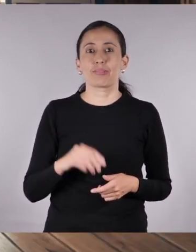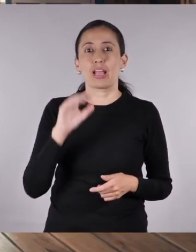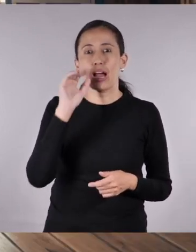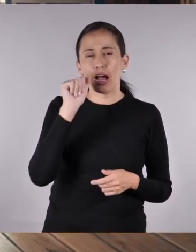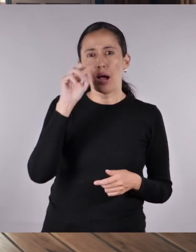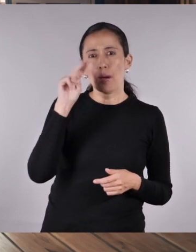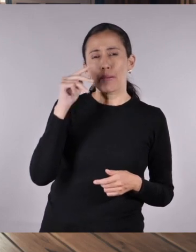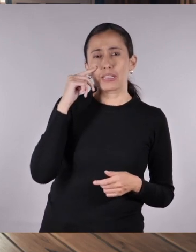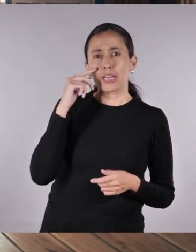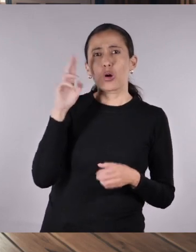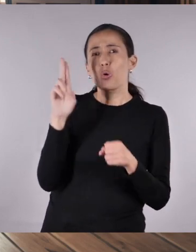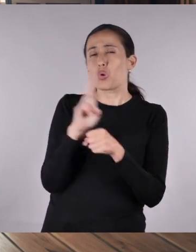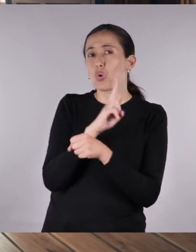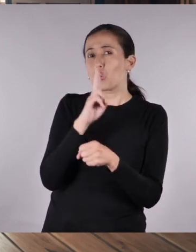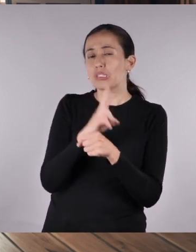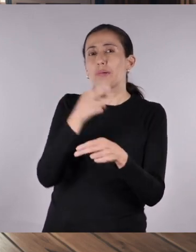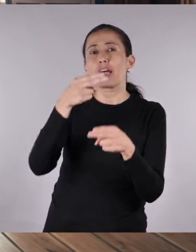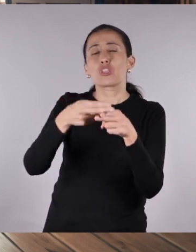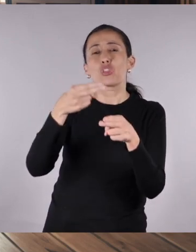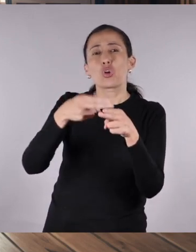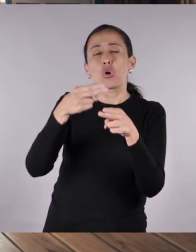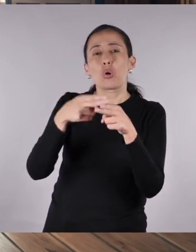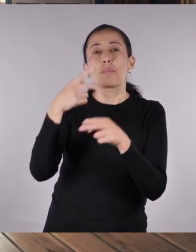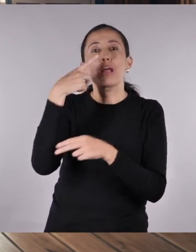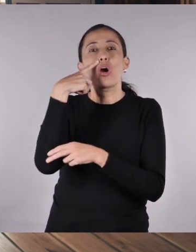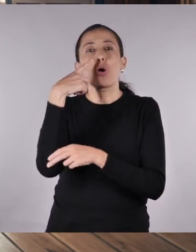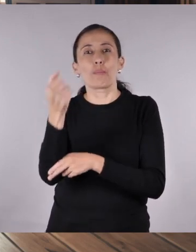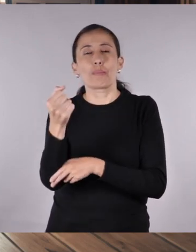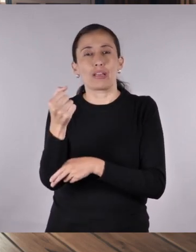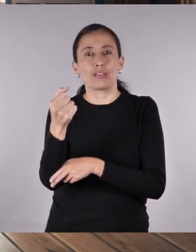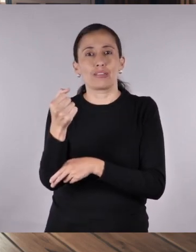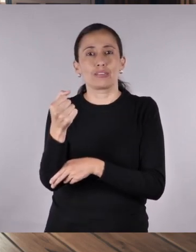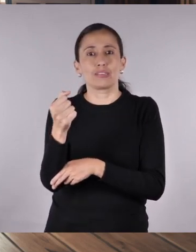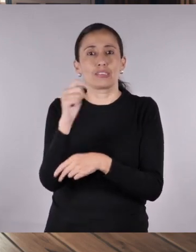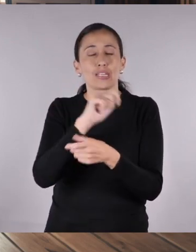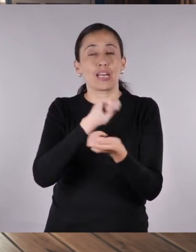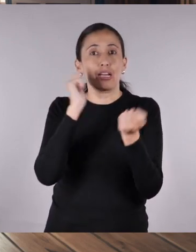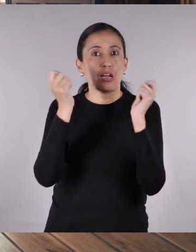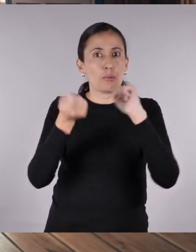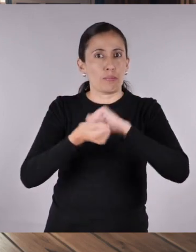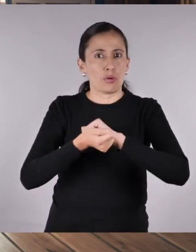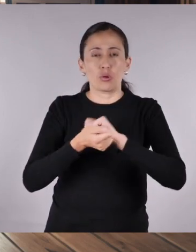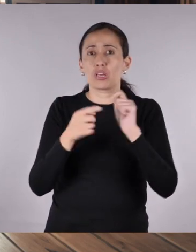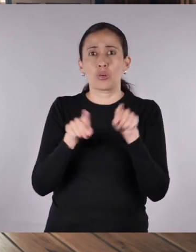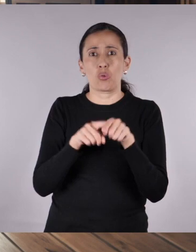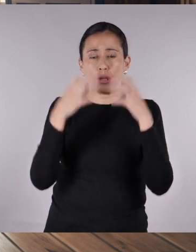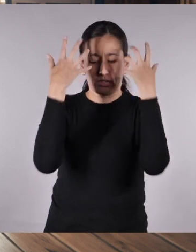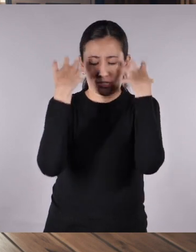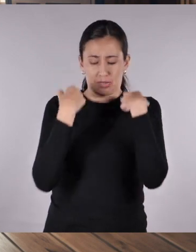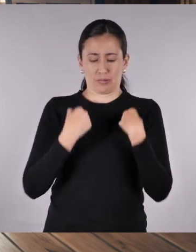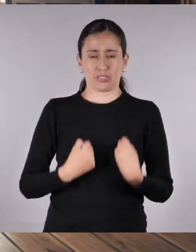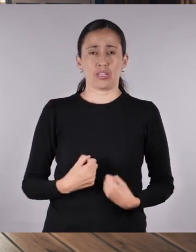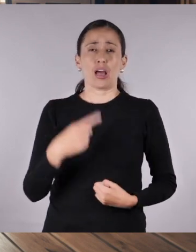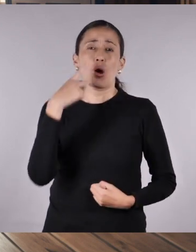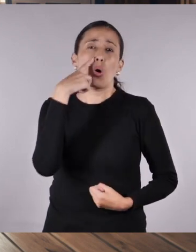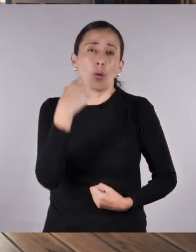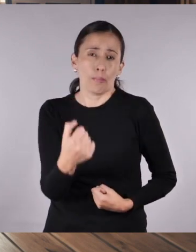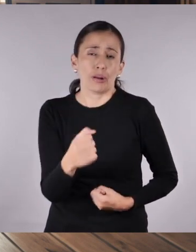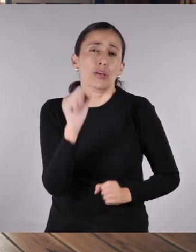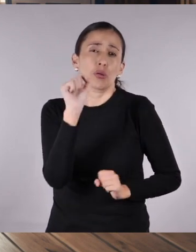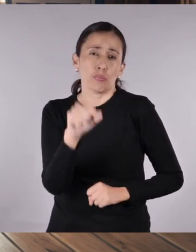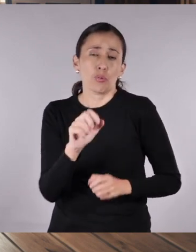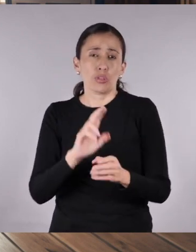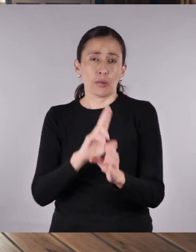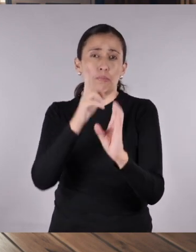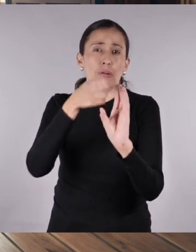Amantin Dupin usaba el seudónimo George Sand. Incluso se vestía con ropa de hombre para poder